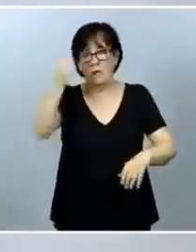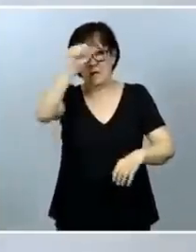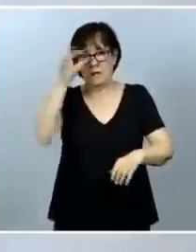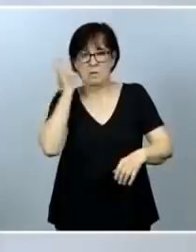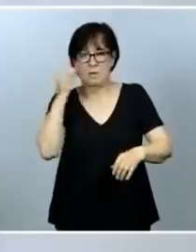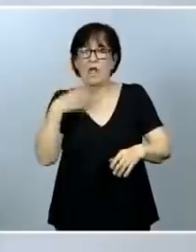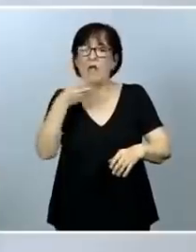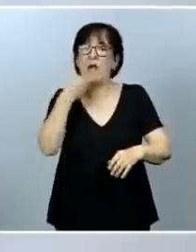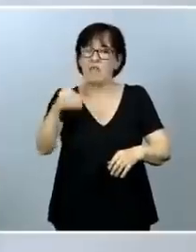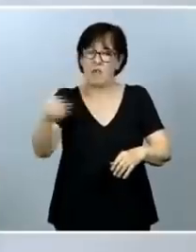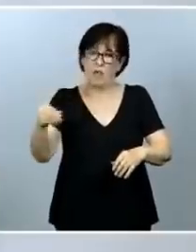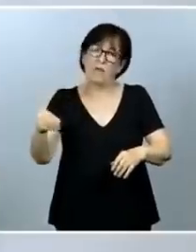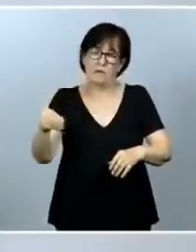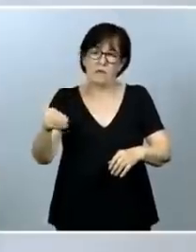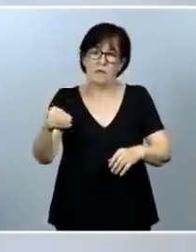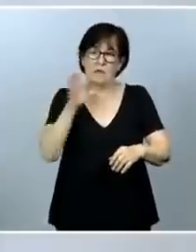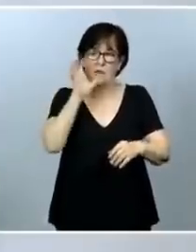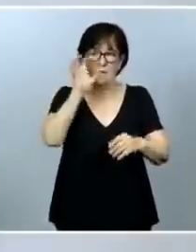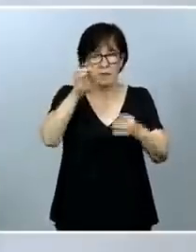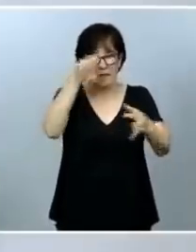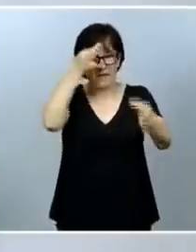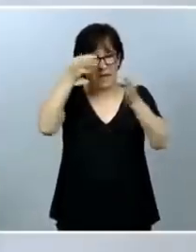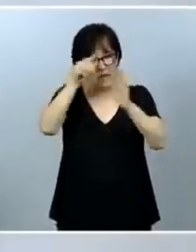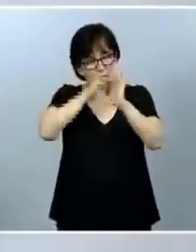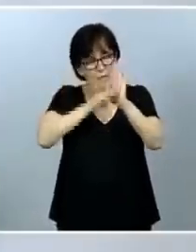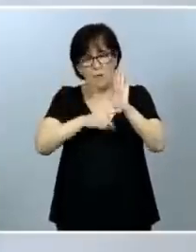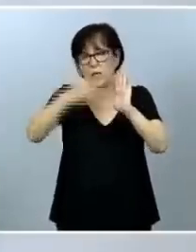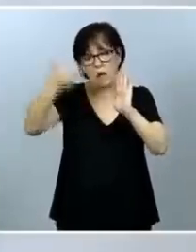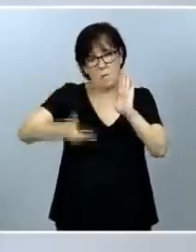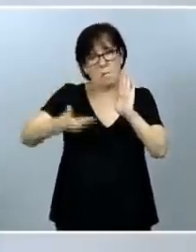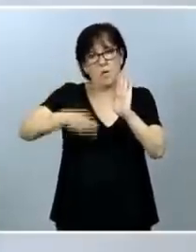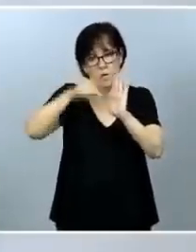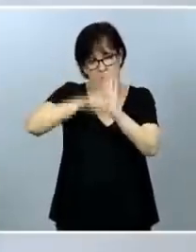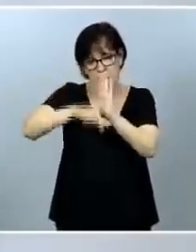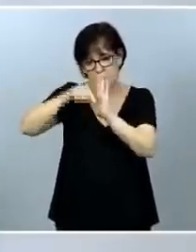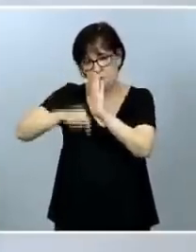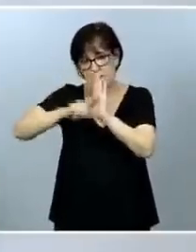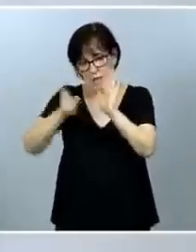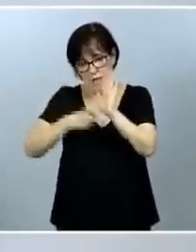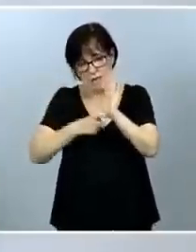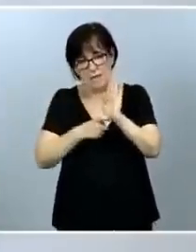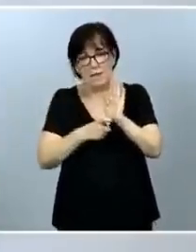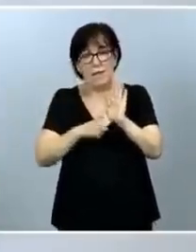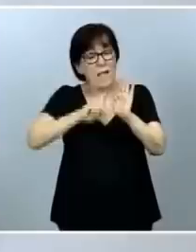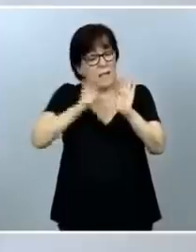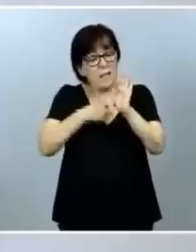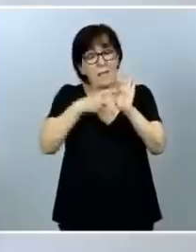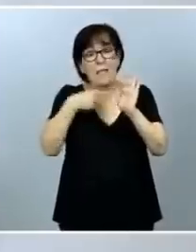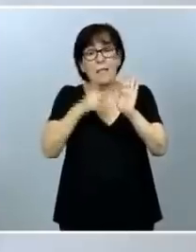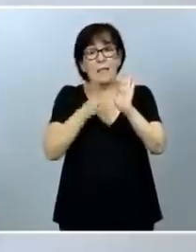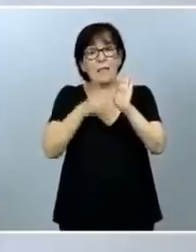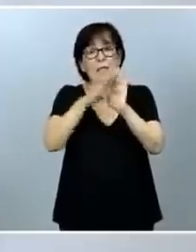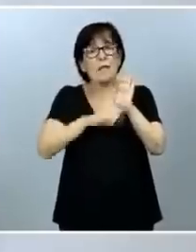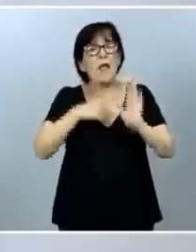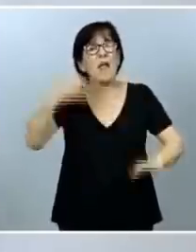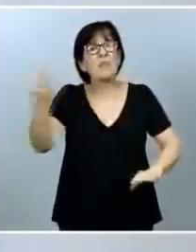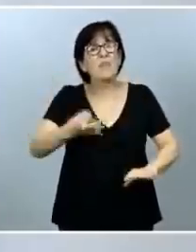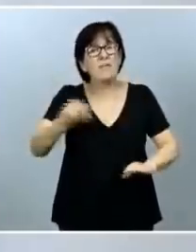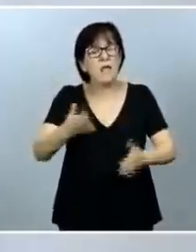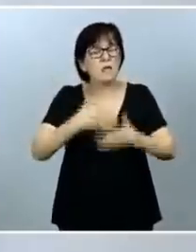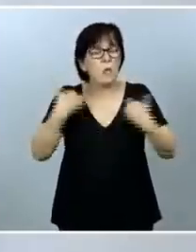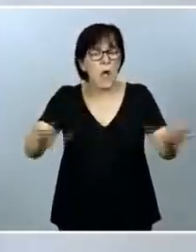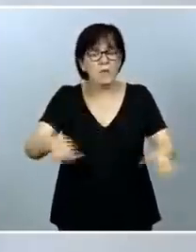nuestro país. Les detallo algunos aspectos cruciales de la ley. La ley establece el deber para cualquier